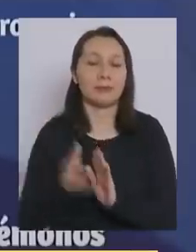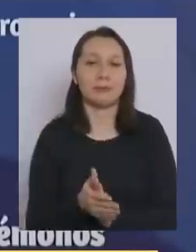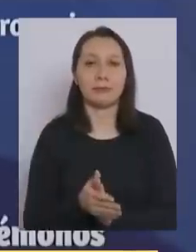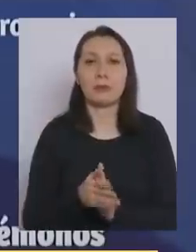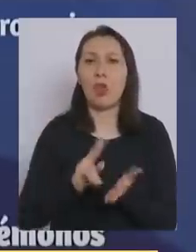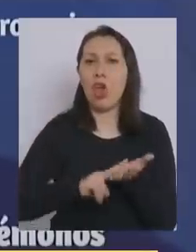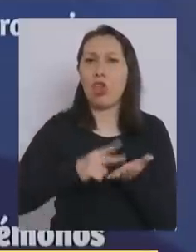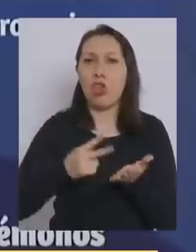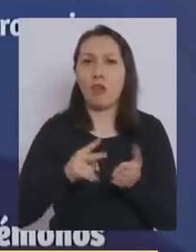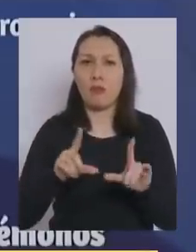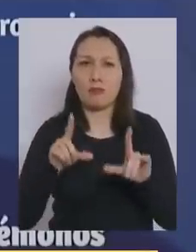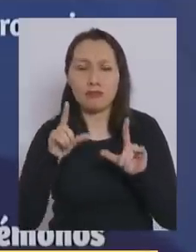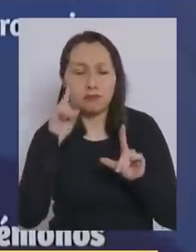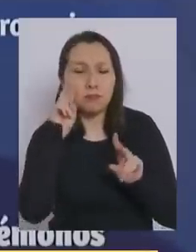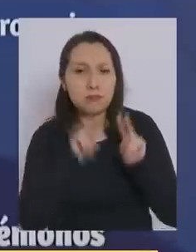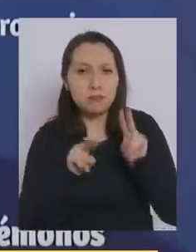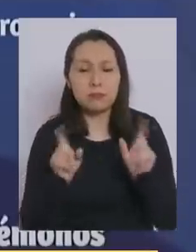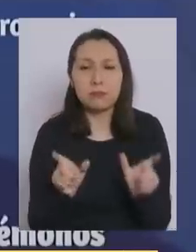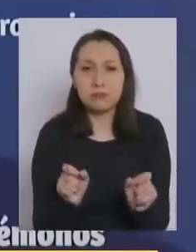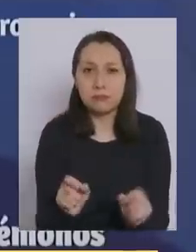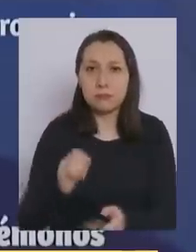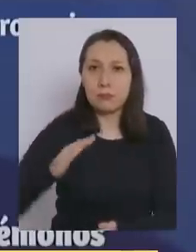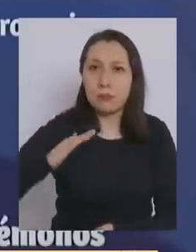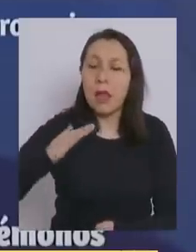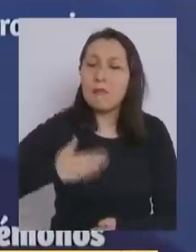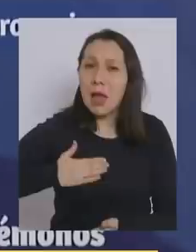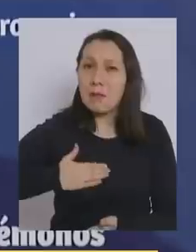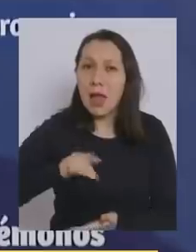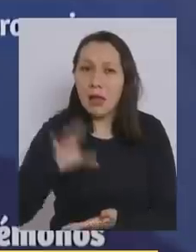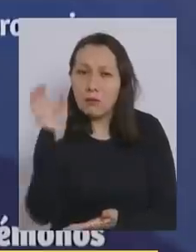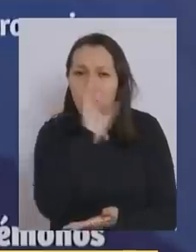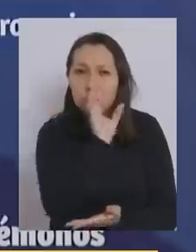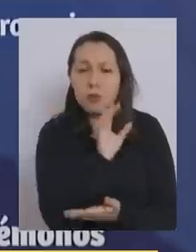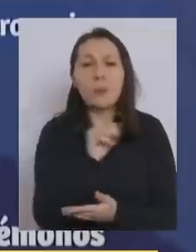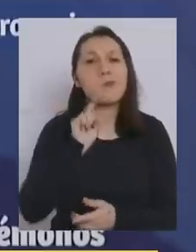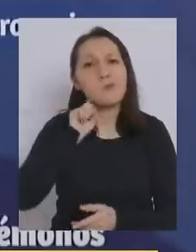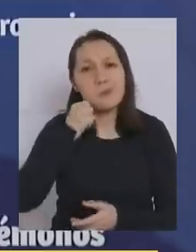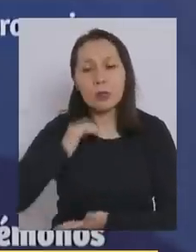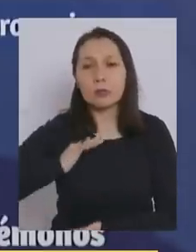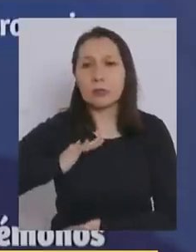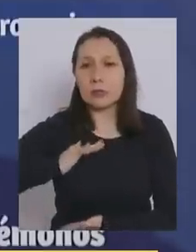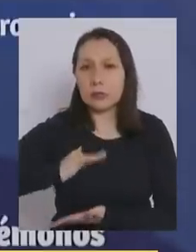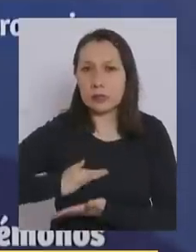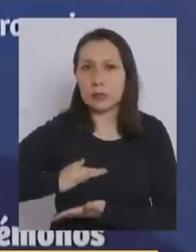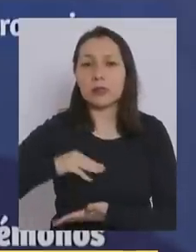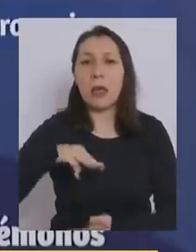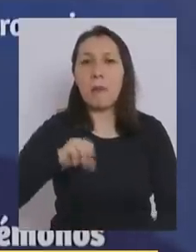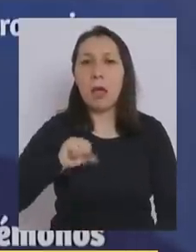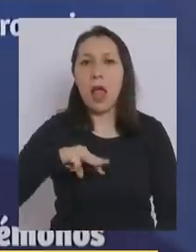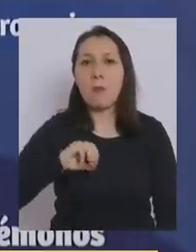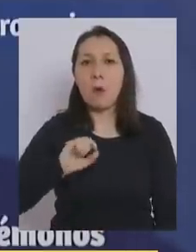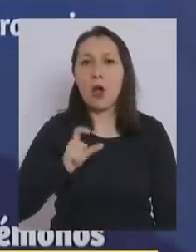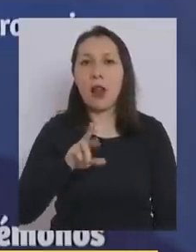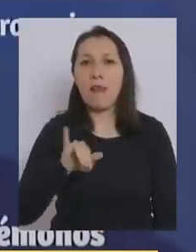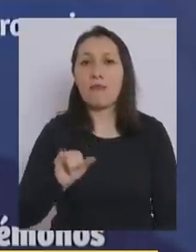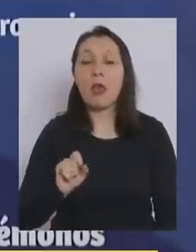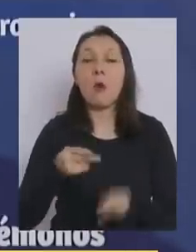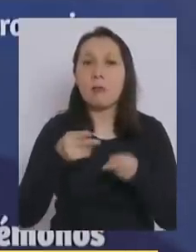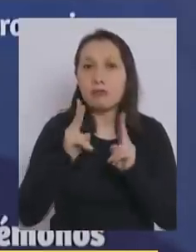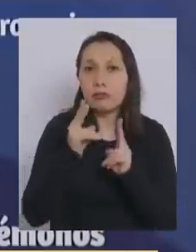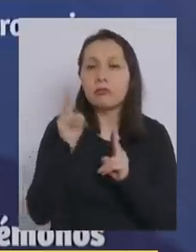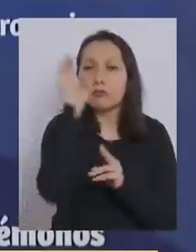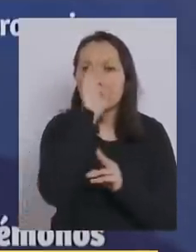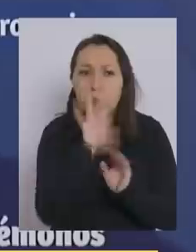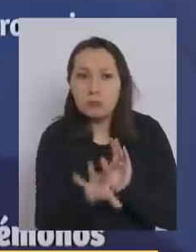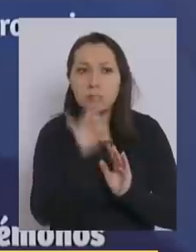estándar para la detección del cáncer de mama es la mamografía, examen que ha permitido mejorar